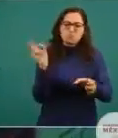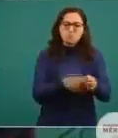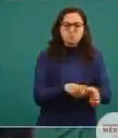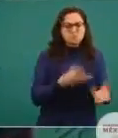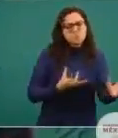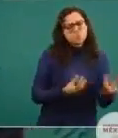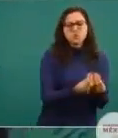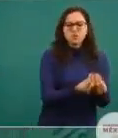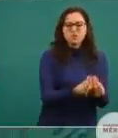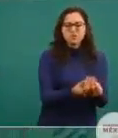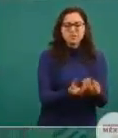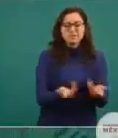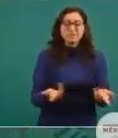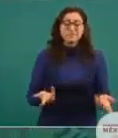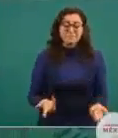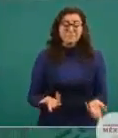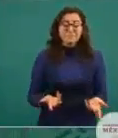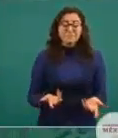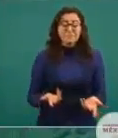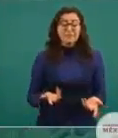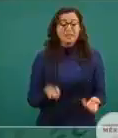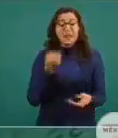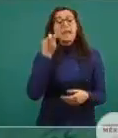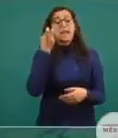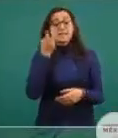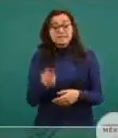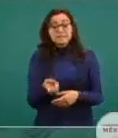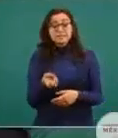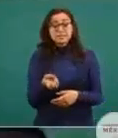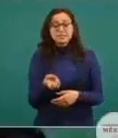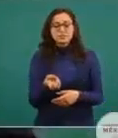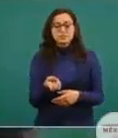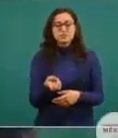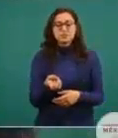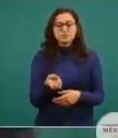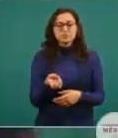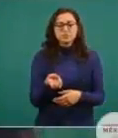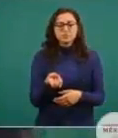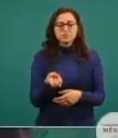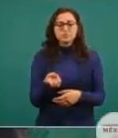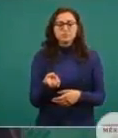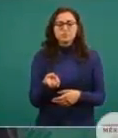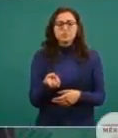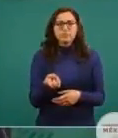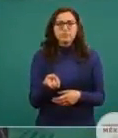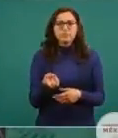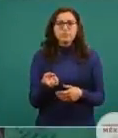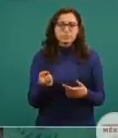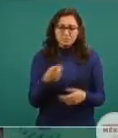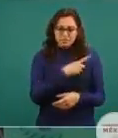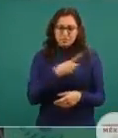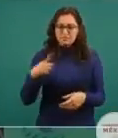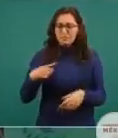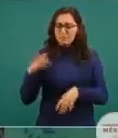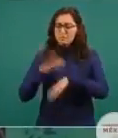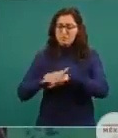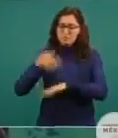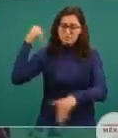Entonces, vamos a hacer un trabajo más a fondo,